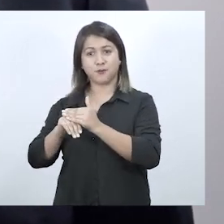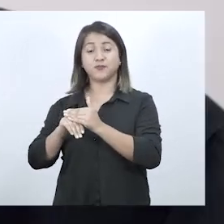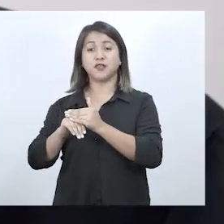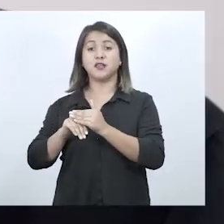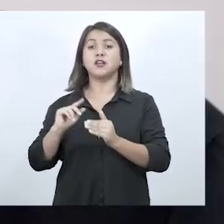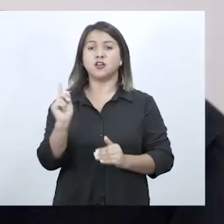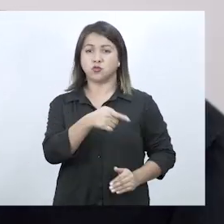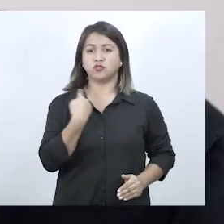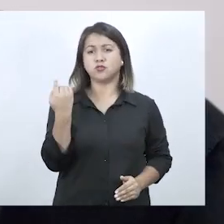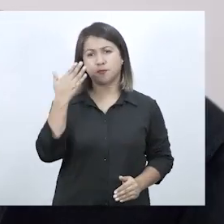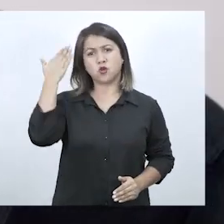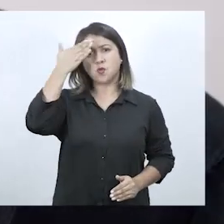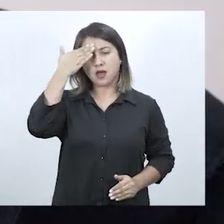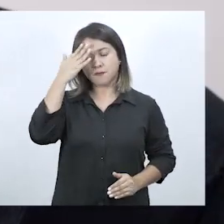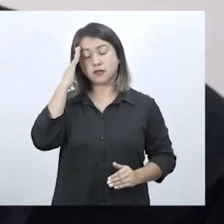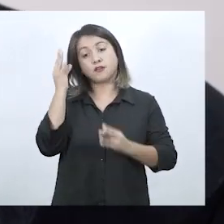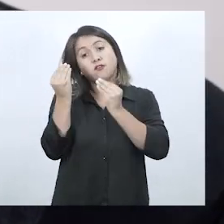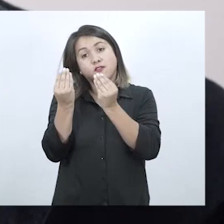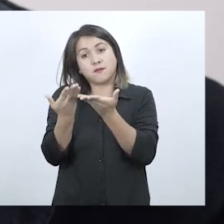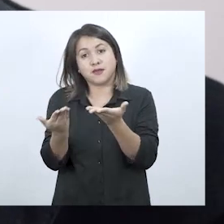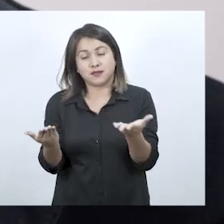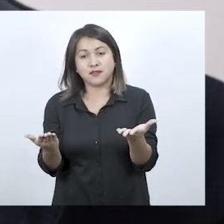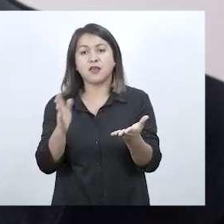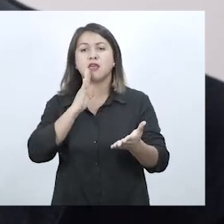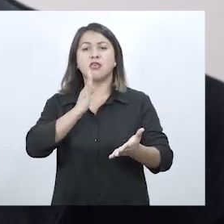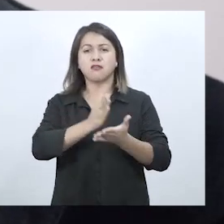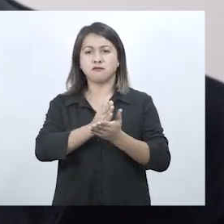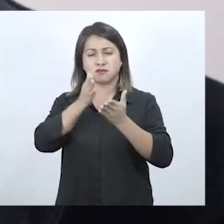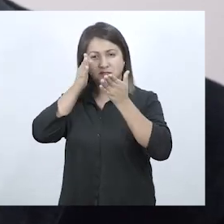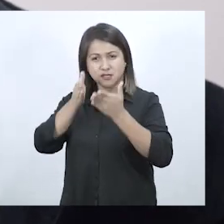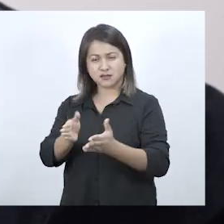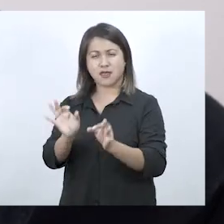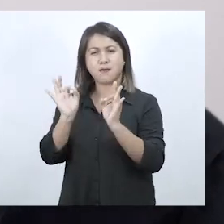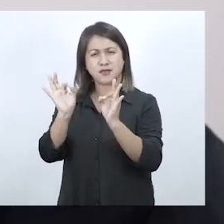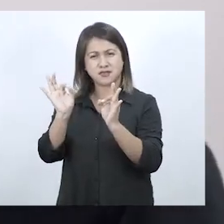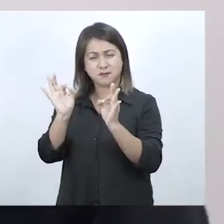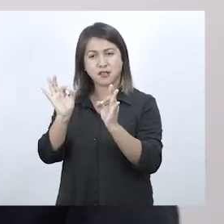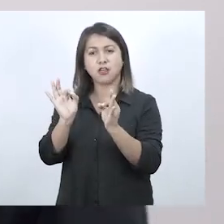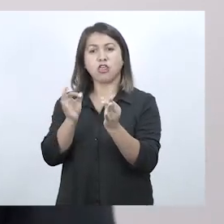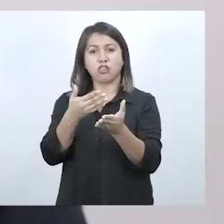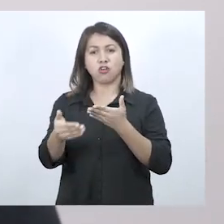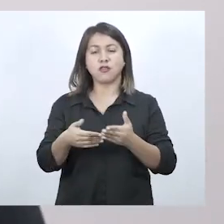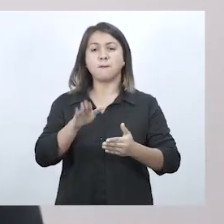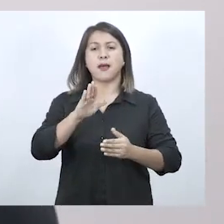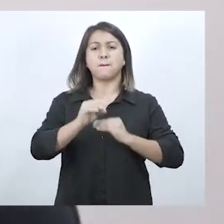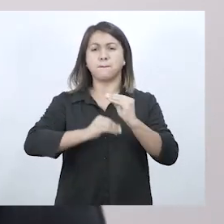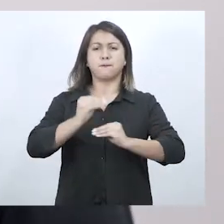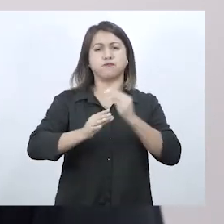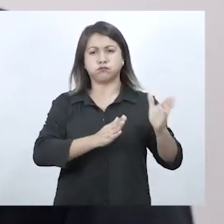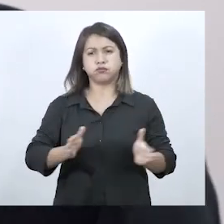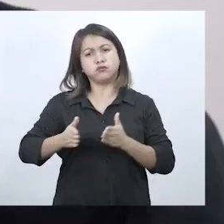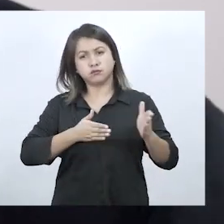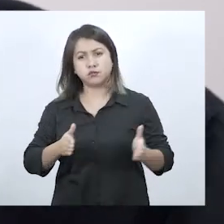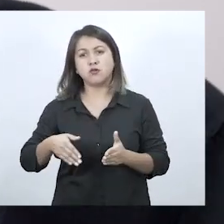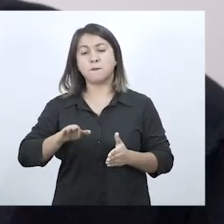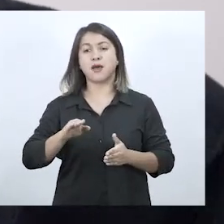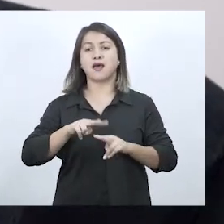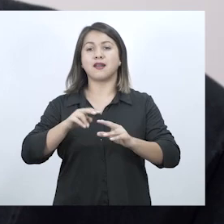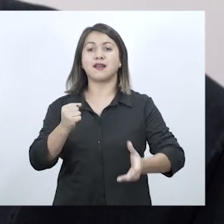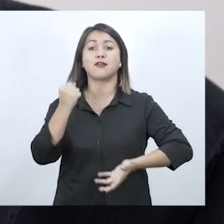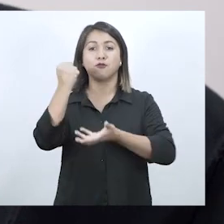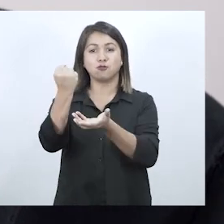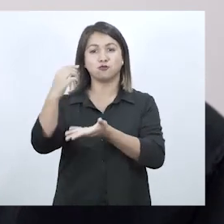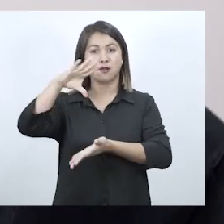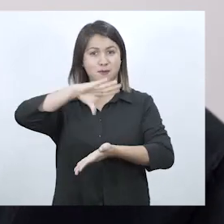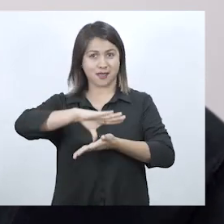Nuestras preocupaciones, como es lógico, deben centrarse especialmente en ser más productivos y en darle